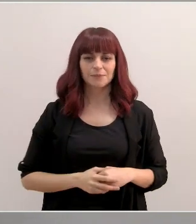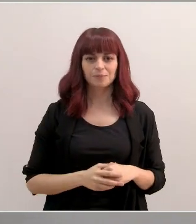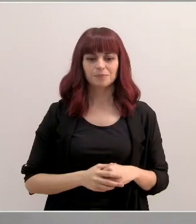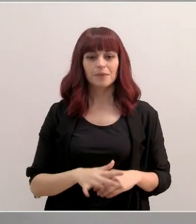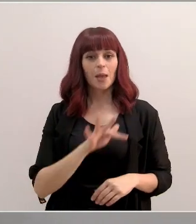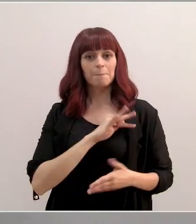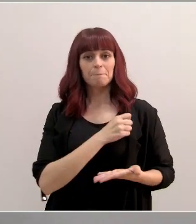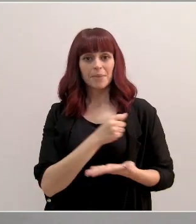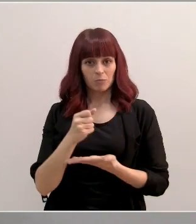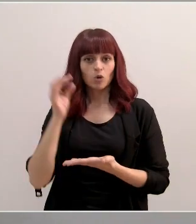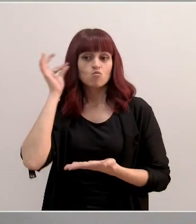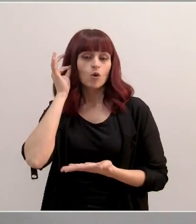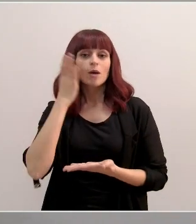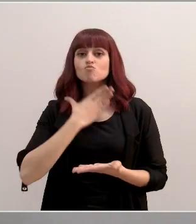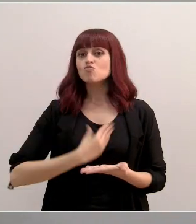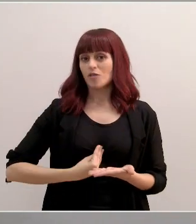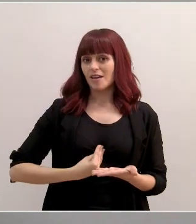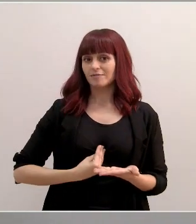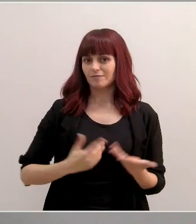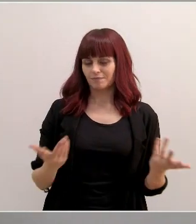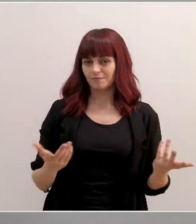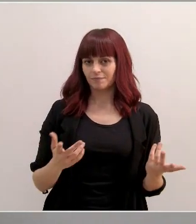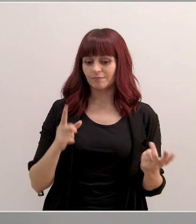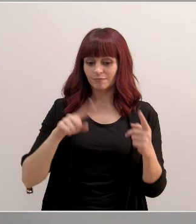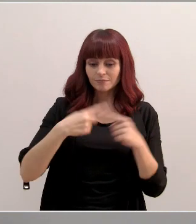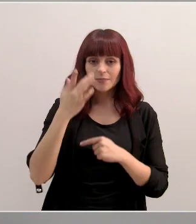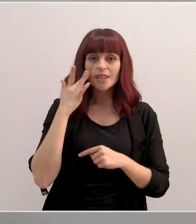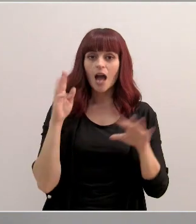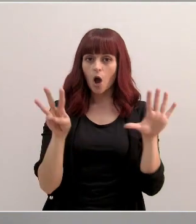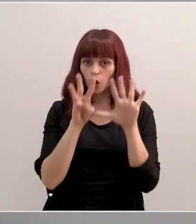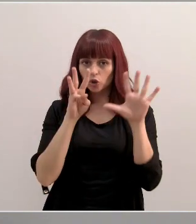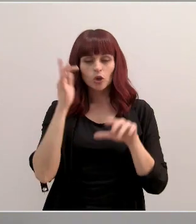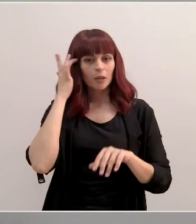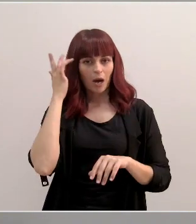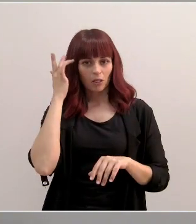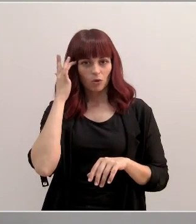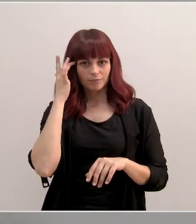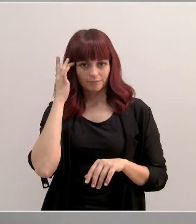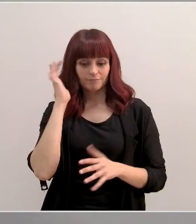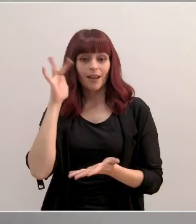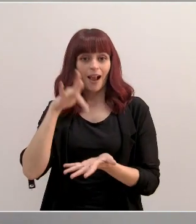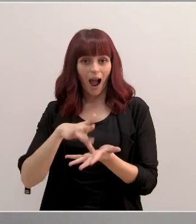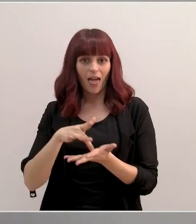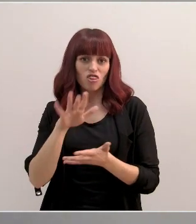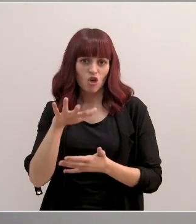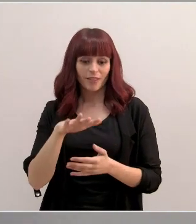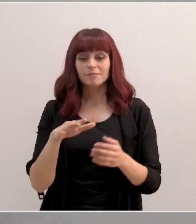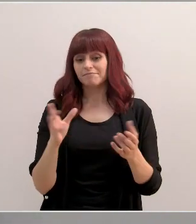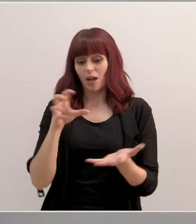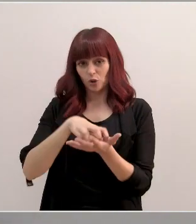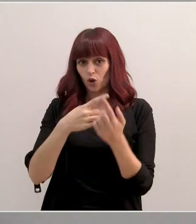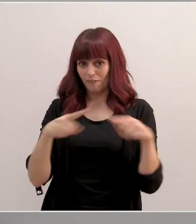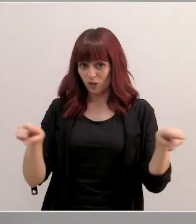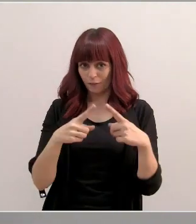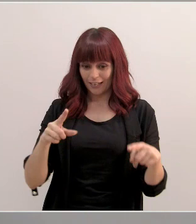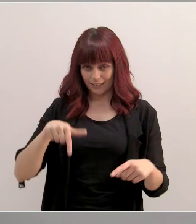premios a las mujeres murcianas del año se entregarán el próximo 8 de marzo en una gala que tendrá lugar en el Auditorio Víctor Villegas de